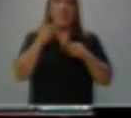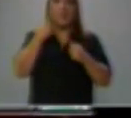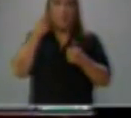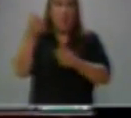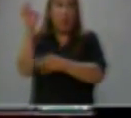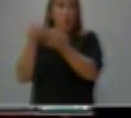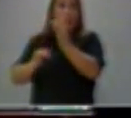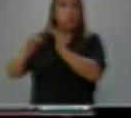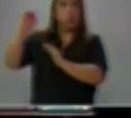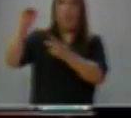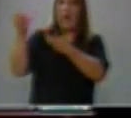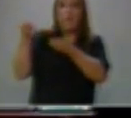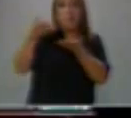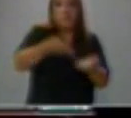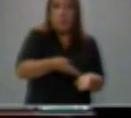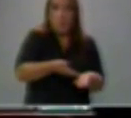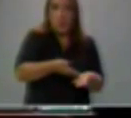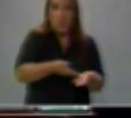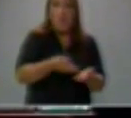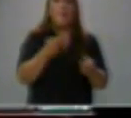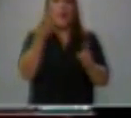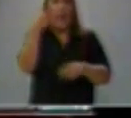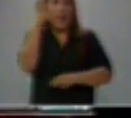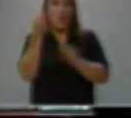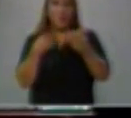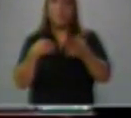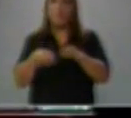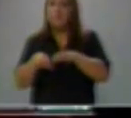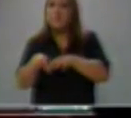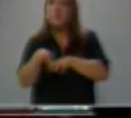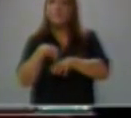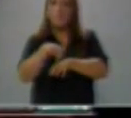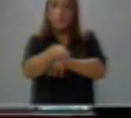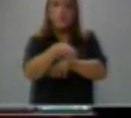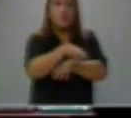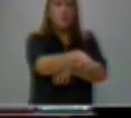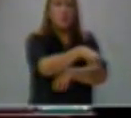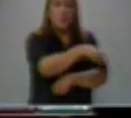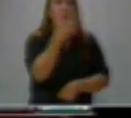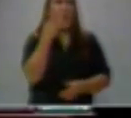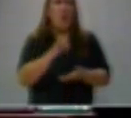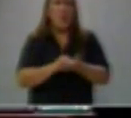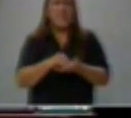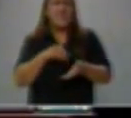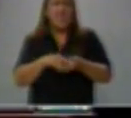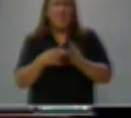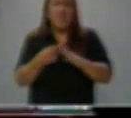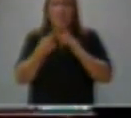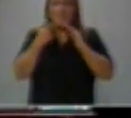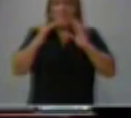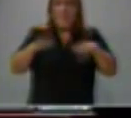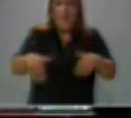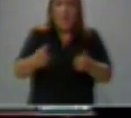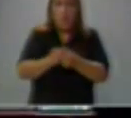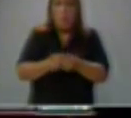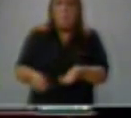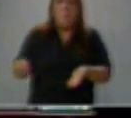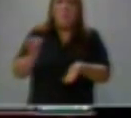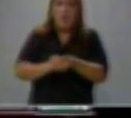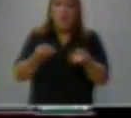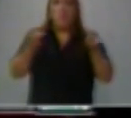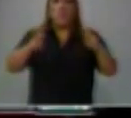Necesitábamos hacer que la economía crezca para repartir, porque sería terrible redistribuir pobreza.